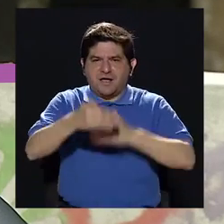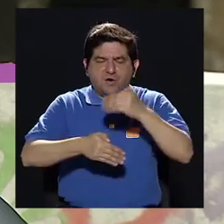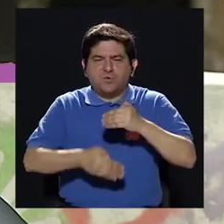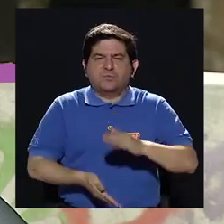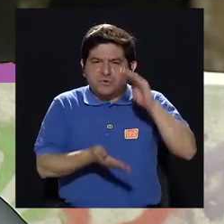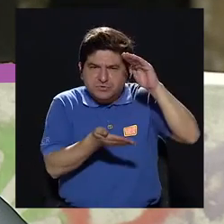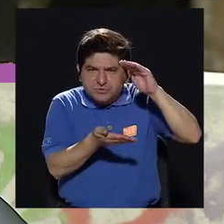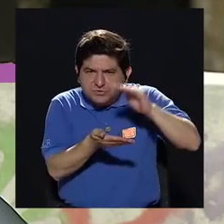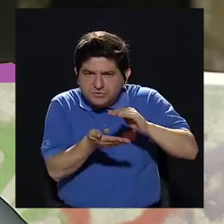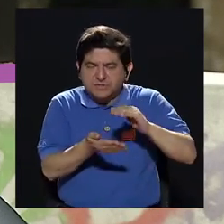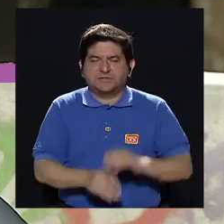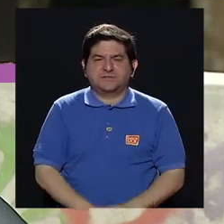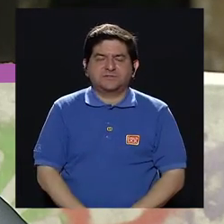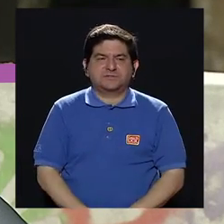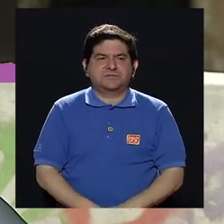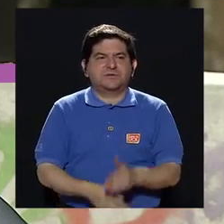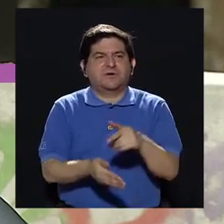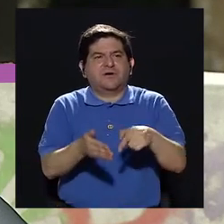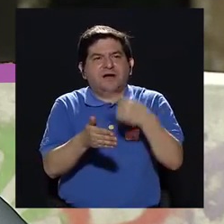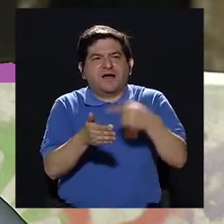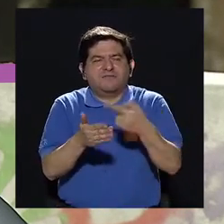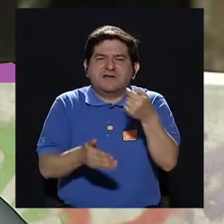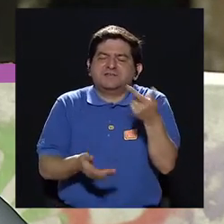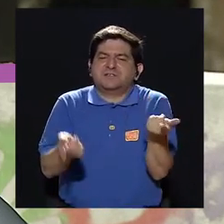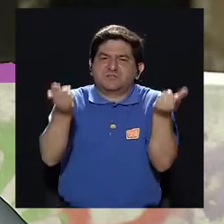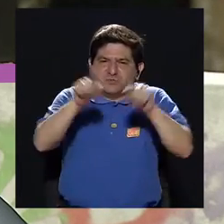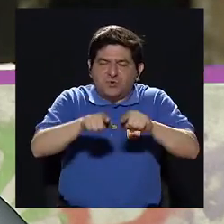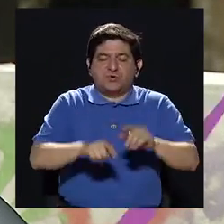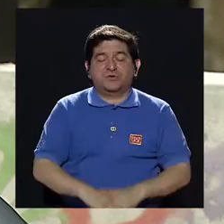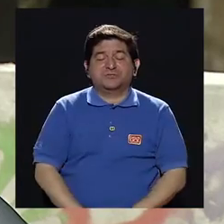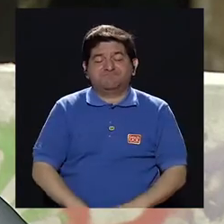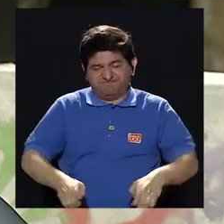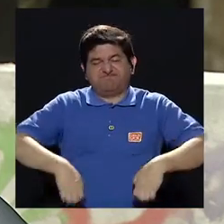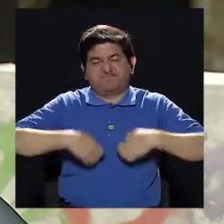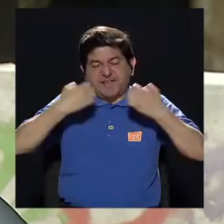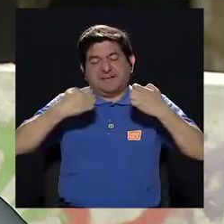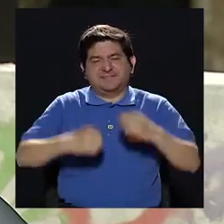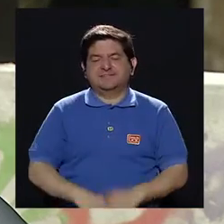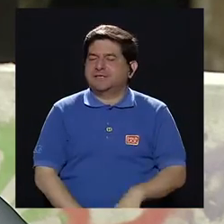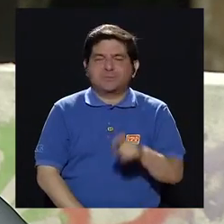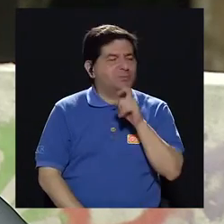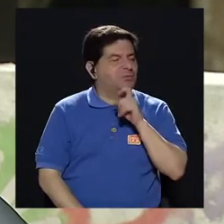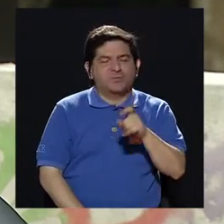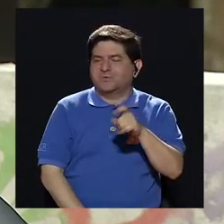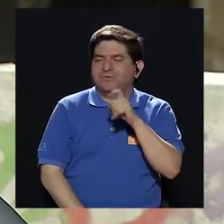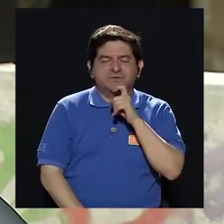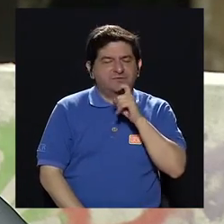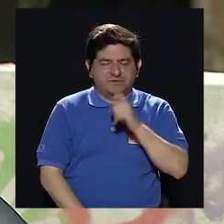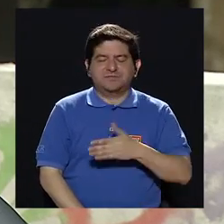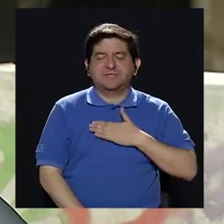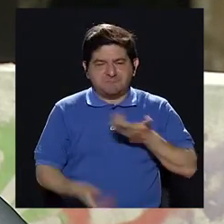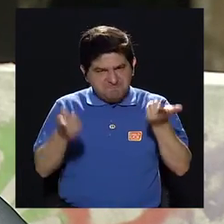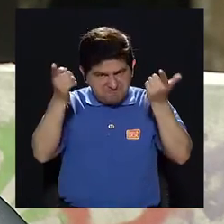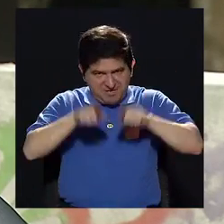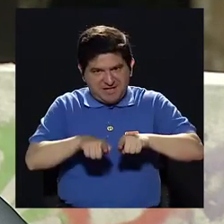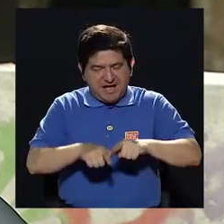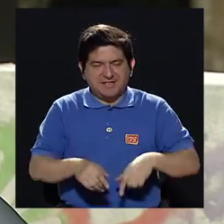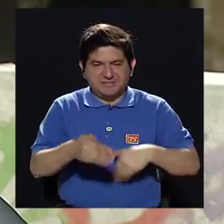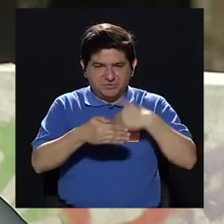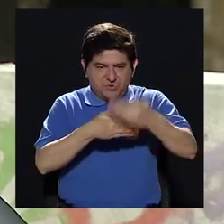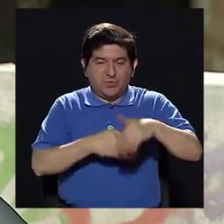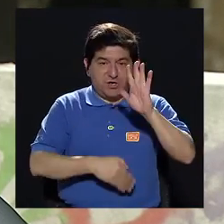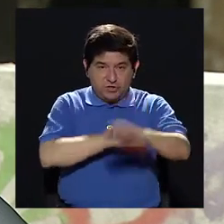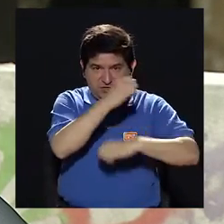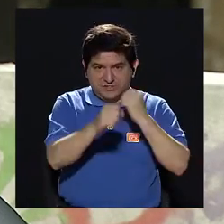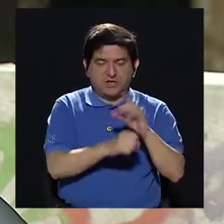remisión. En algunos casos, pocos, pero sí lo sabemos. Cuesta mucho, ¿verdad? Por ejemplo, en mi caso, después de